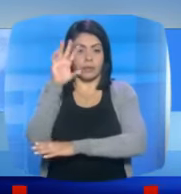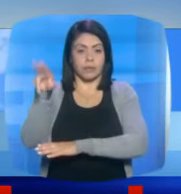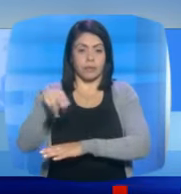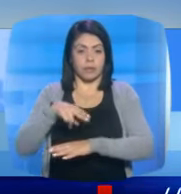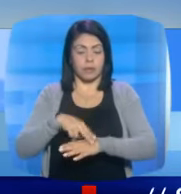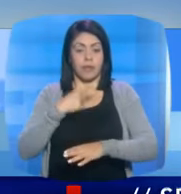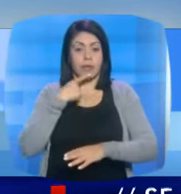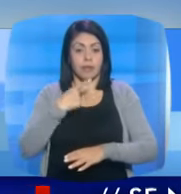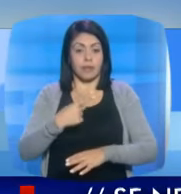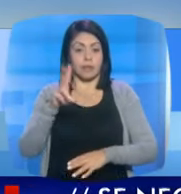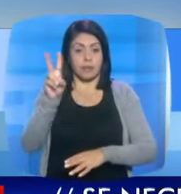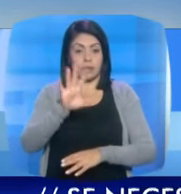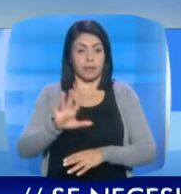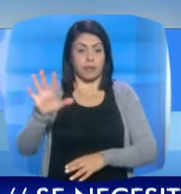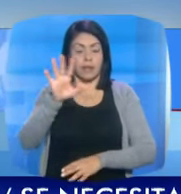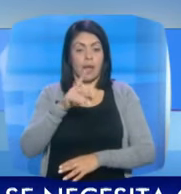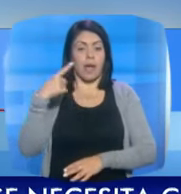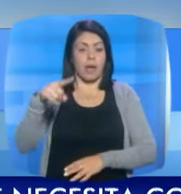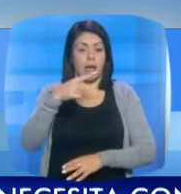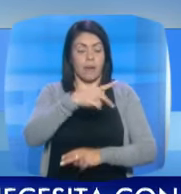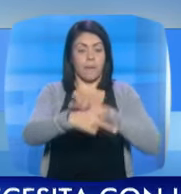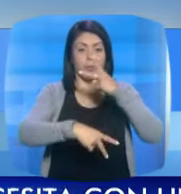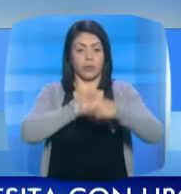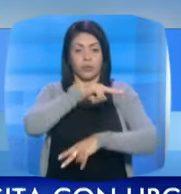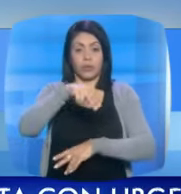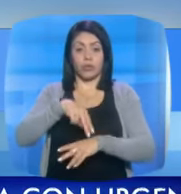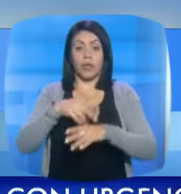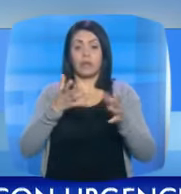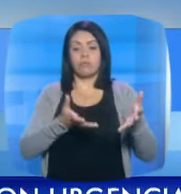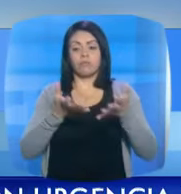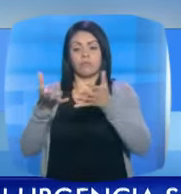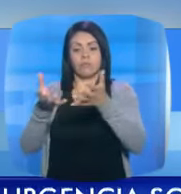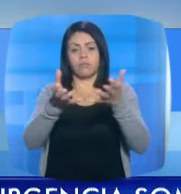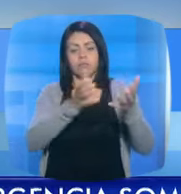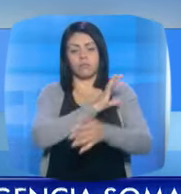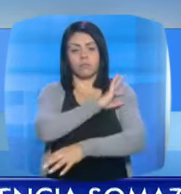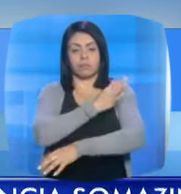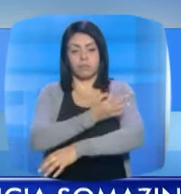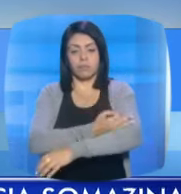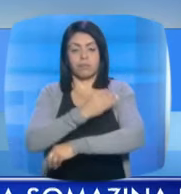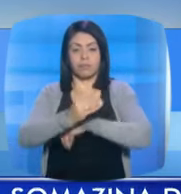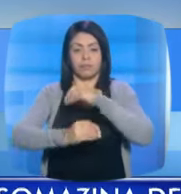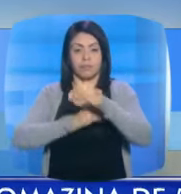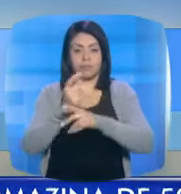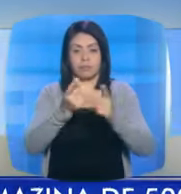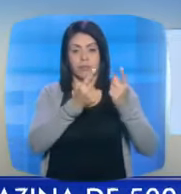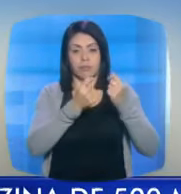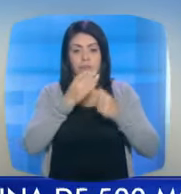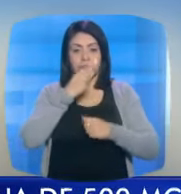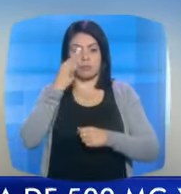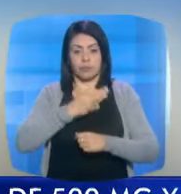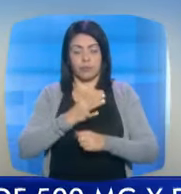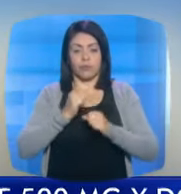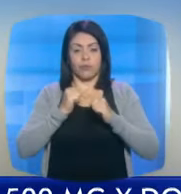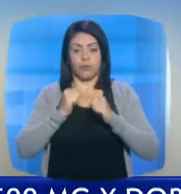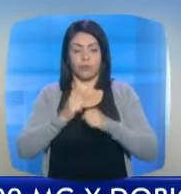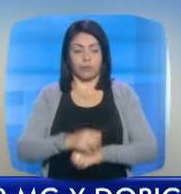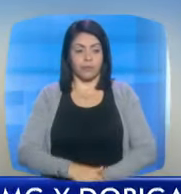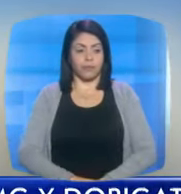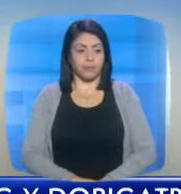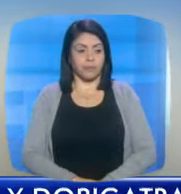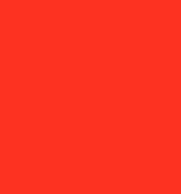Por otra parte indicó que Venezuela debe abastecerse de la producción nacional con el objetivo de fortalecer y crear una economía real y robusta.